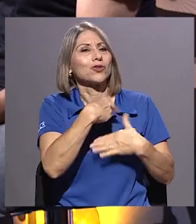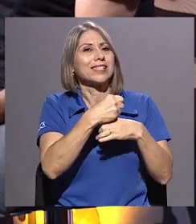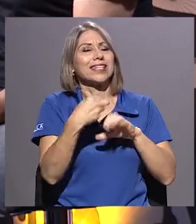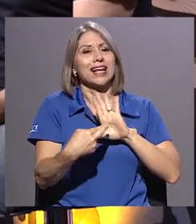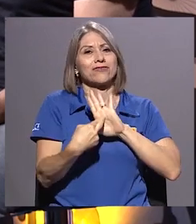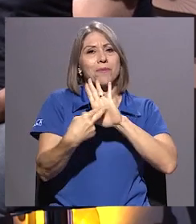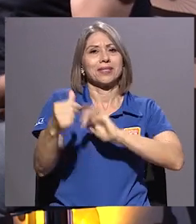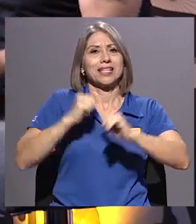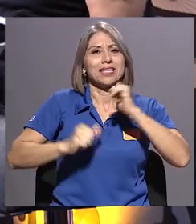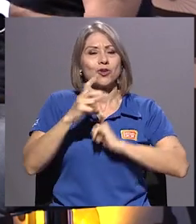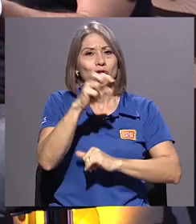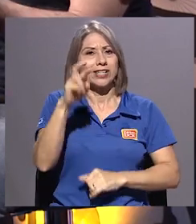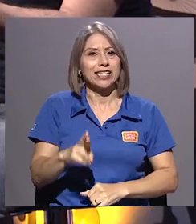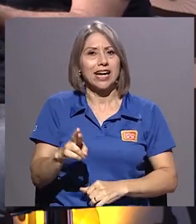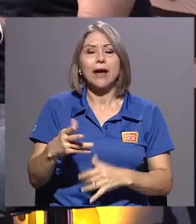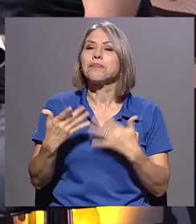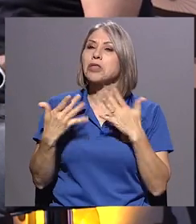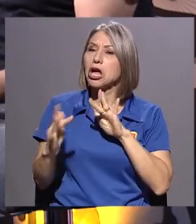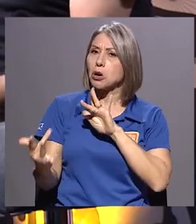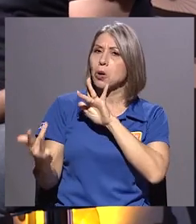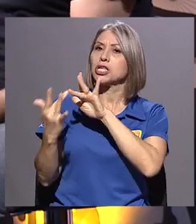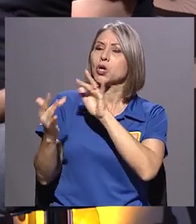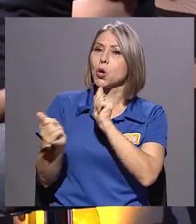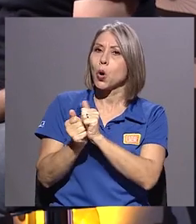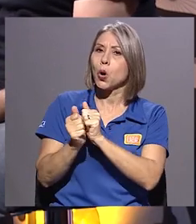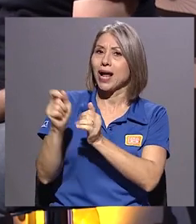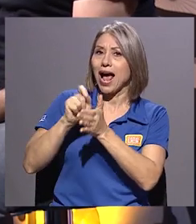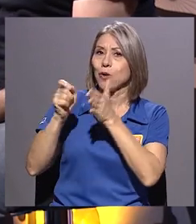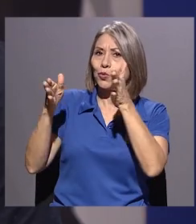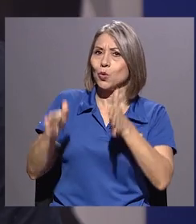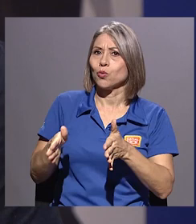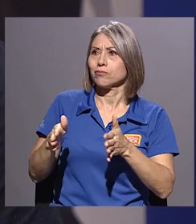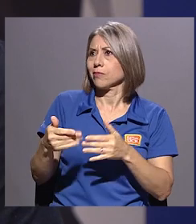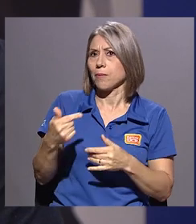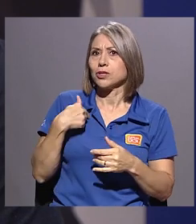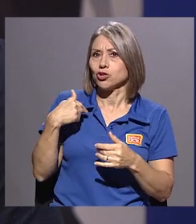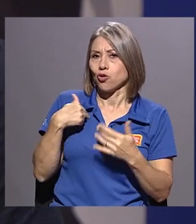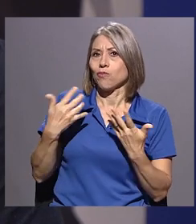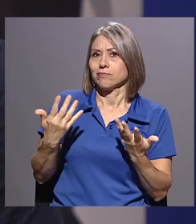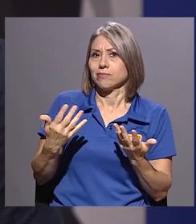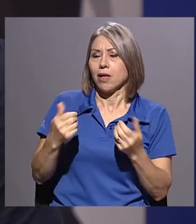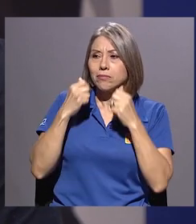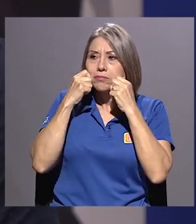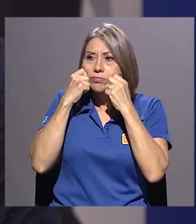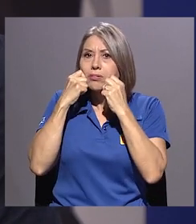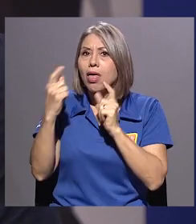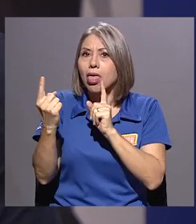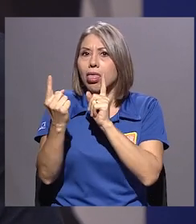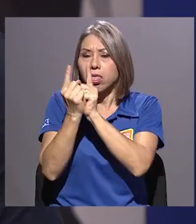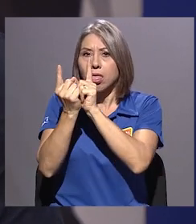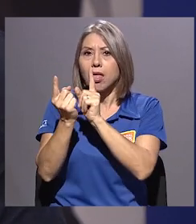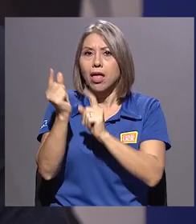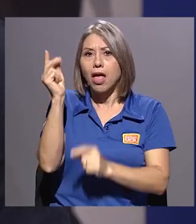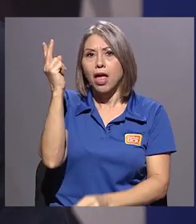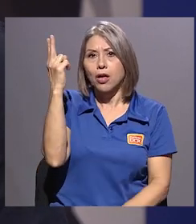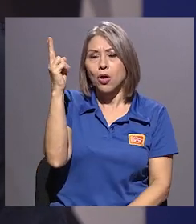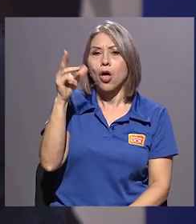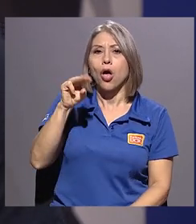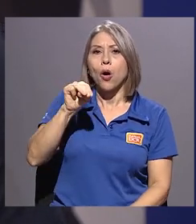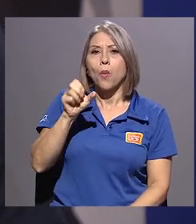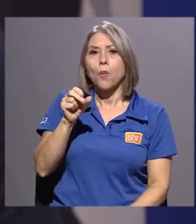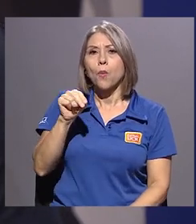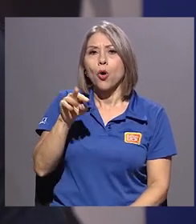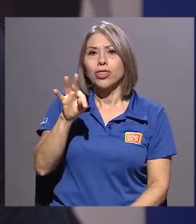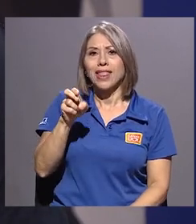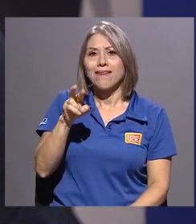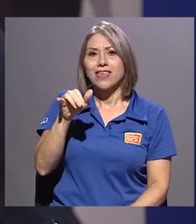La conexión con el autor, bueno, directamente me lo encontré en Montevideo, hablé con él, nos pusimos de acuerdo,